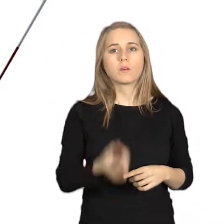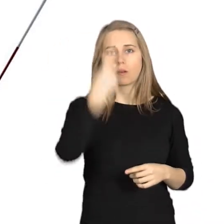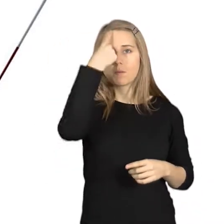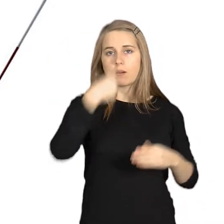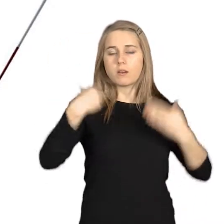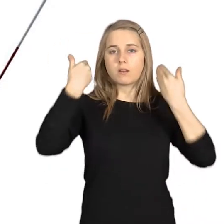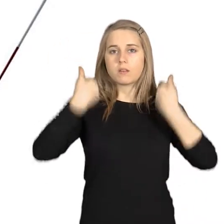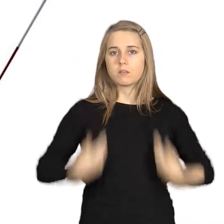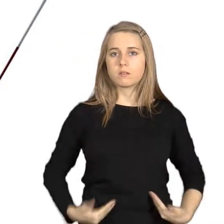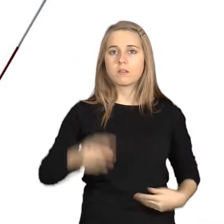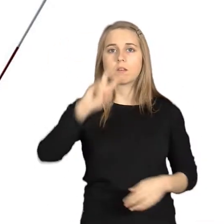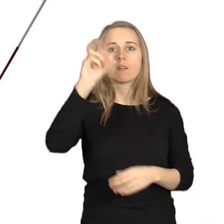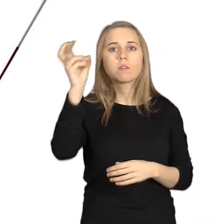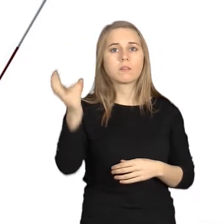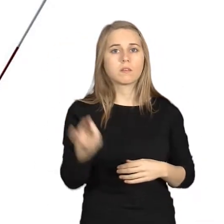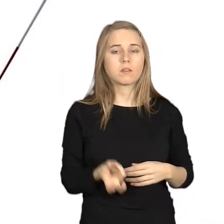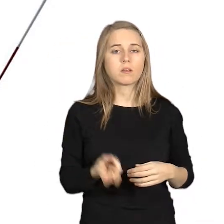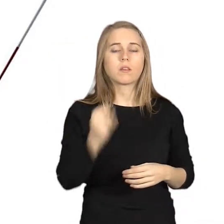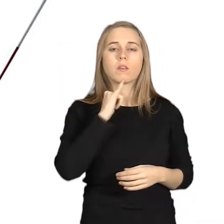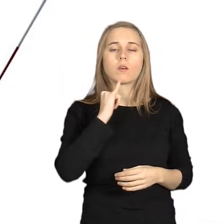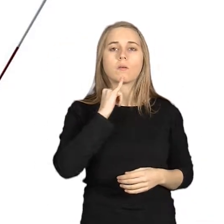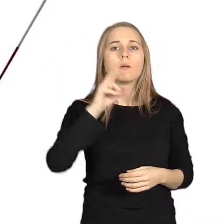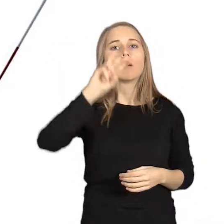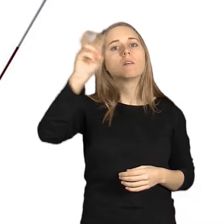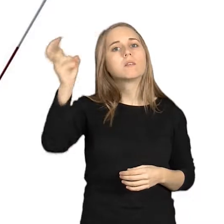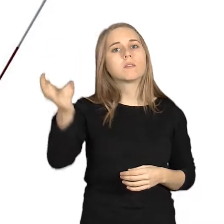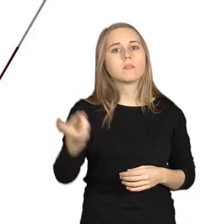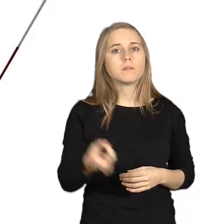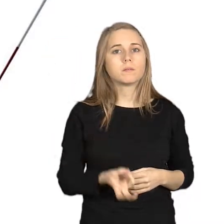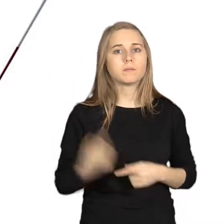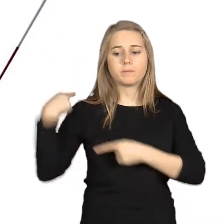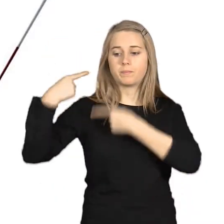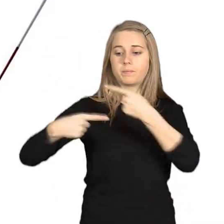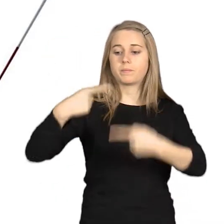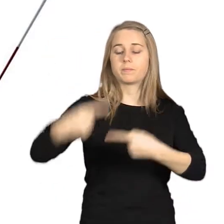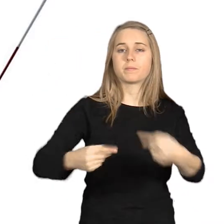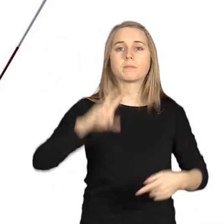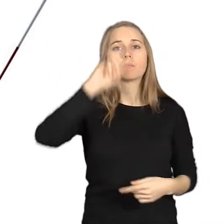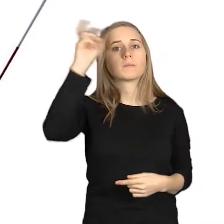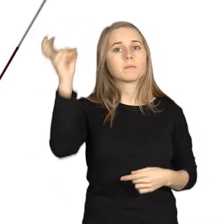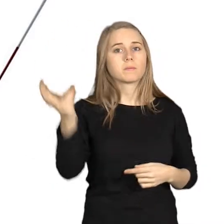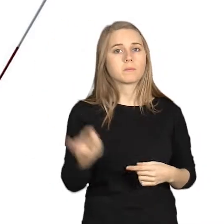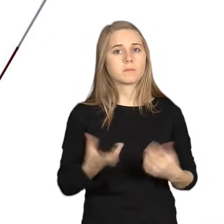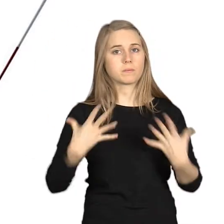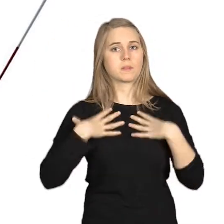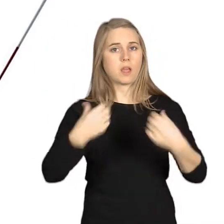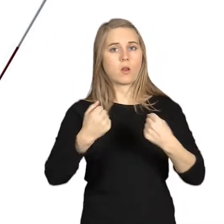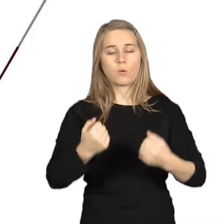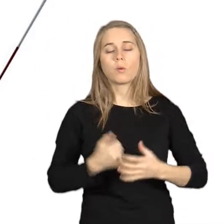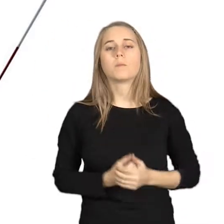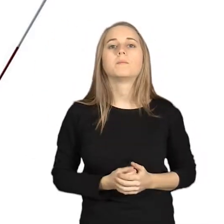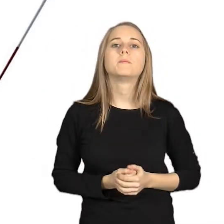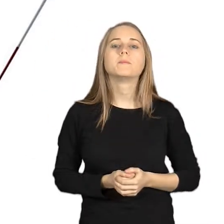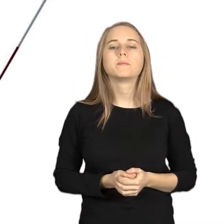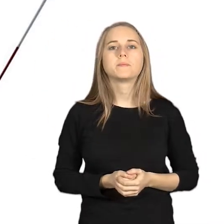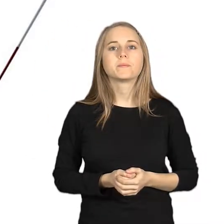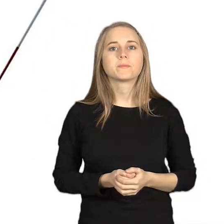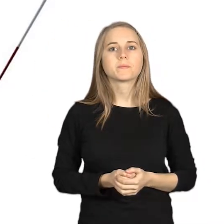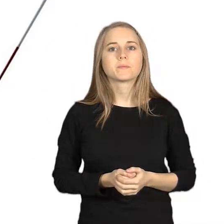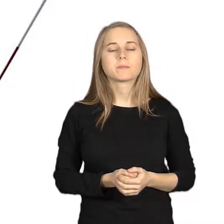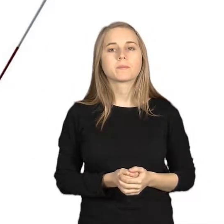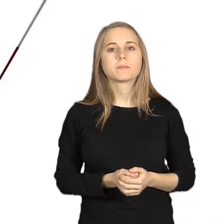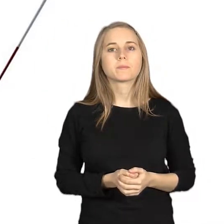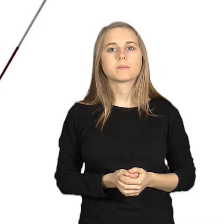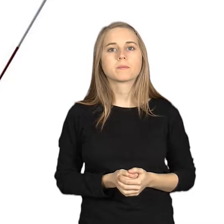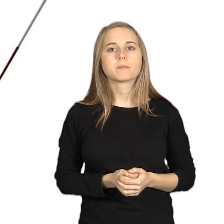cultura, la diversidad de imagen corporal, la diversidad idiomática, la diversidad generacional o la diversidad de salud.